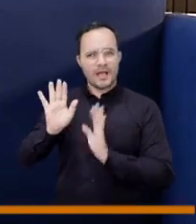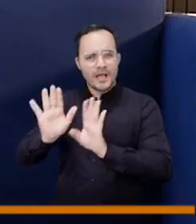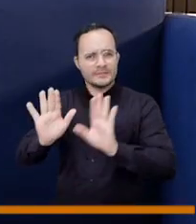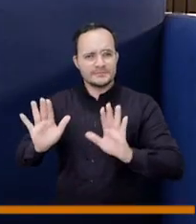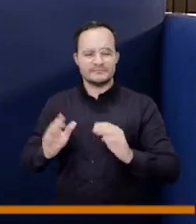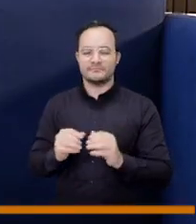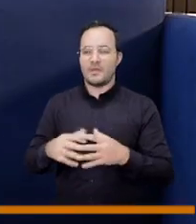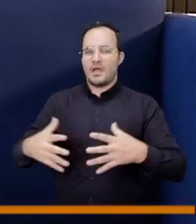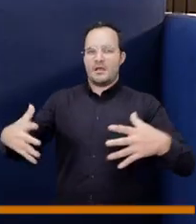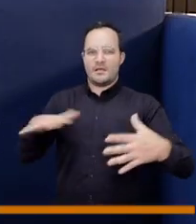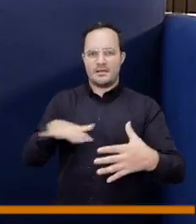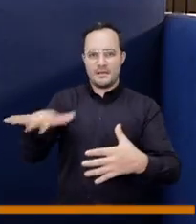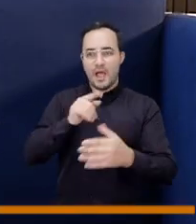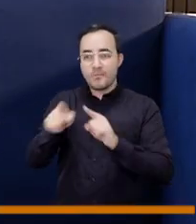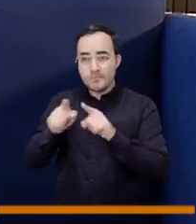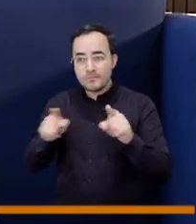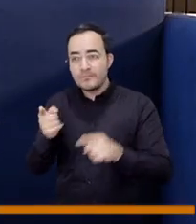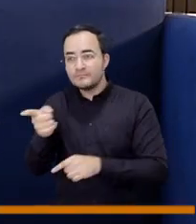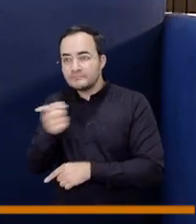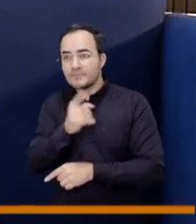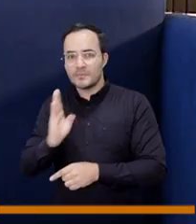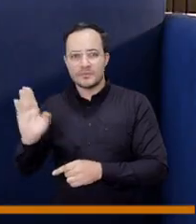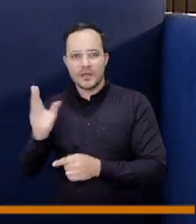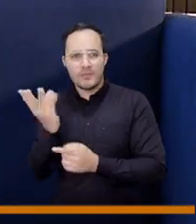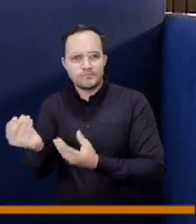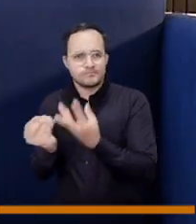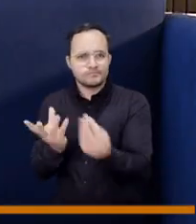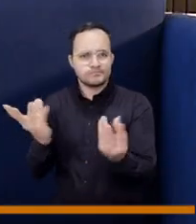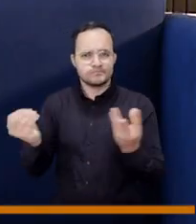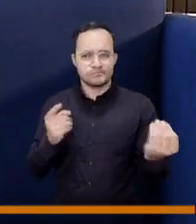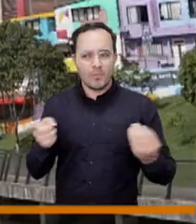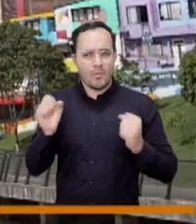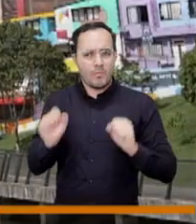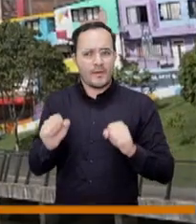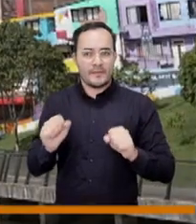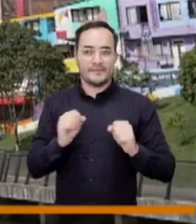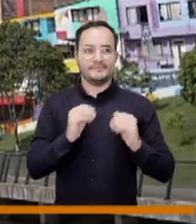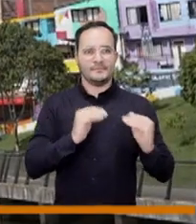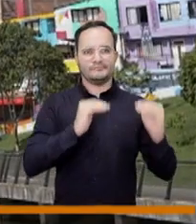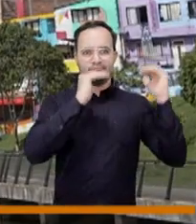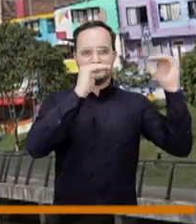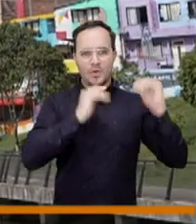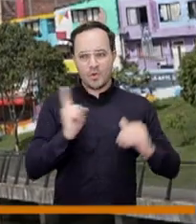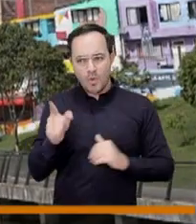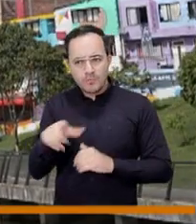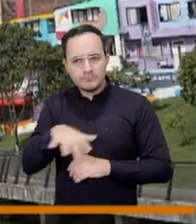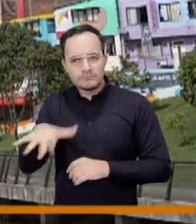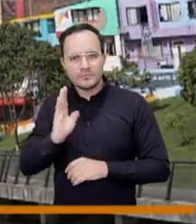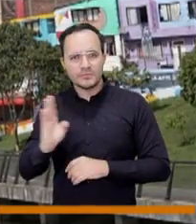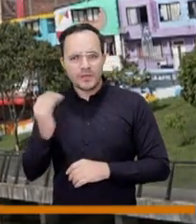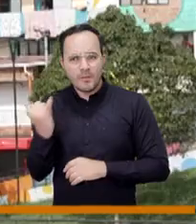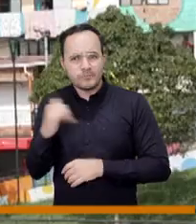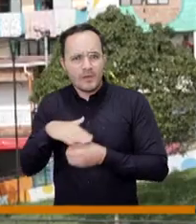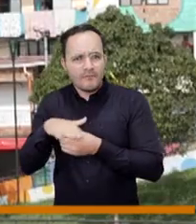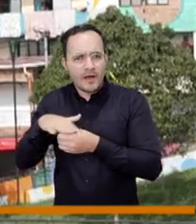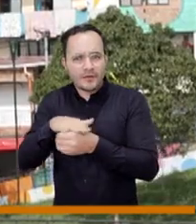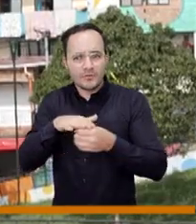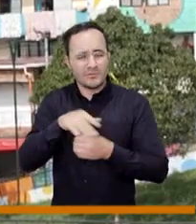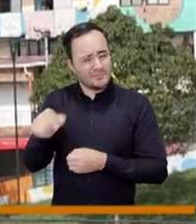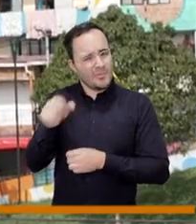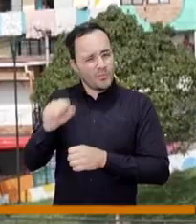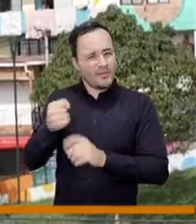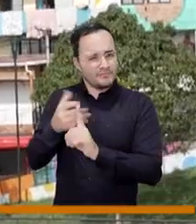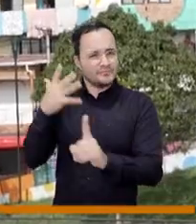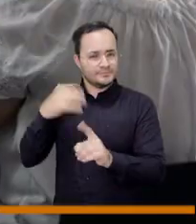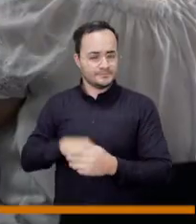populares que tienen la capacidad de generar esos liderazgos en los territorios de generar una conciencia colectiva